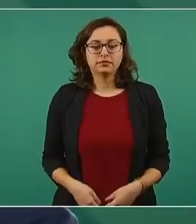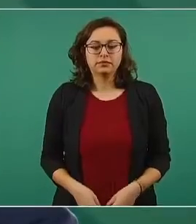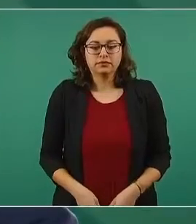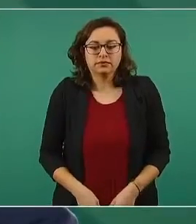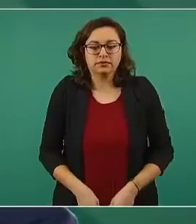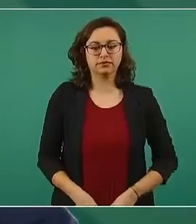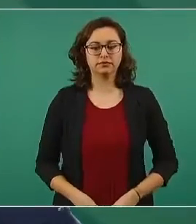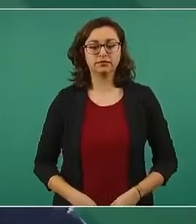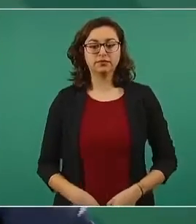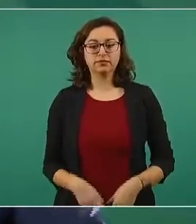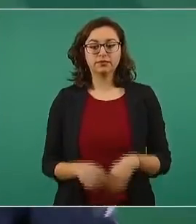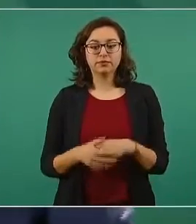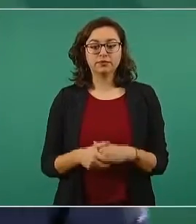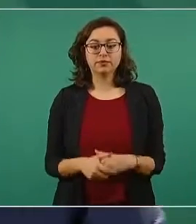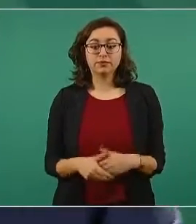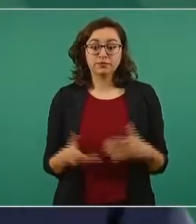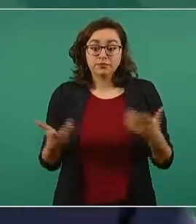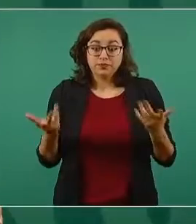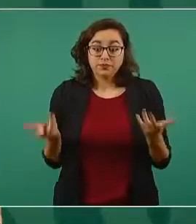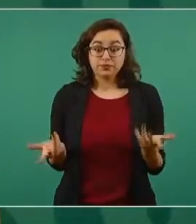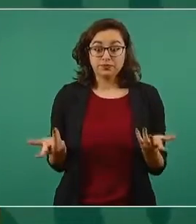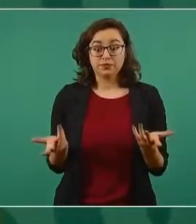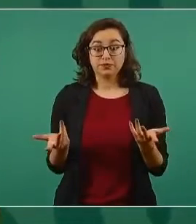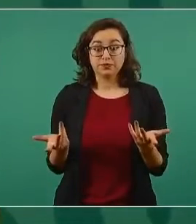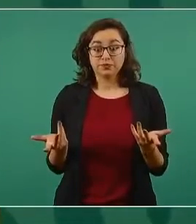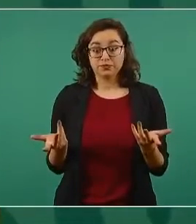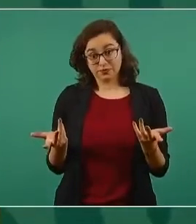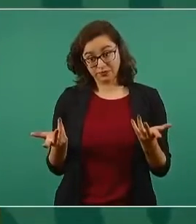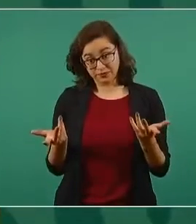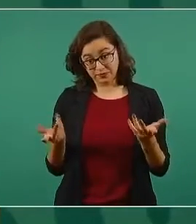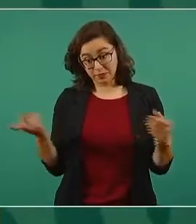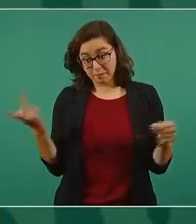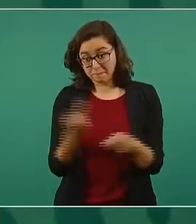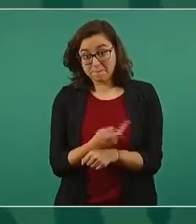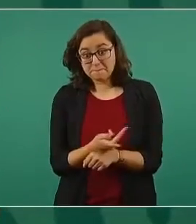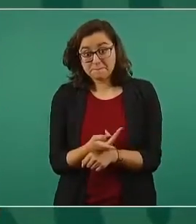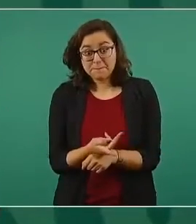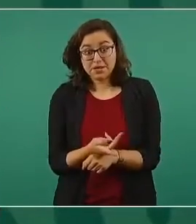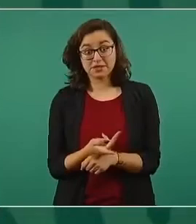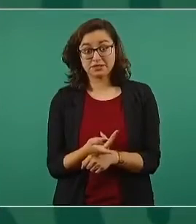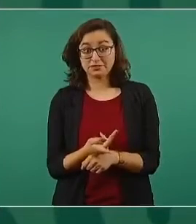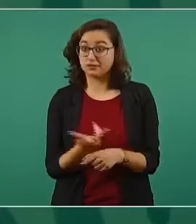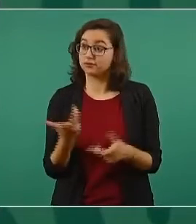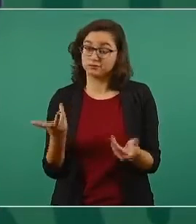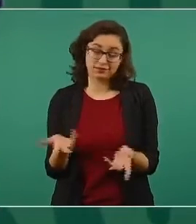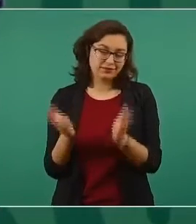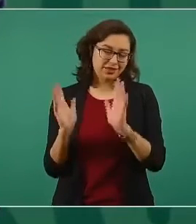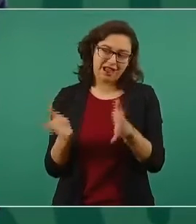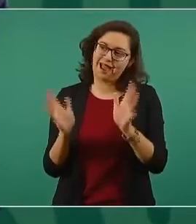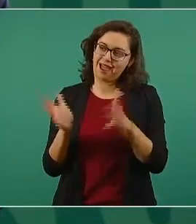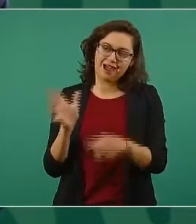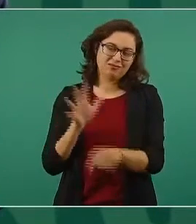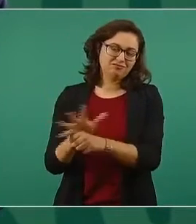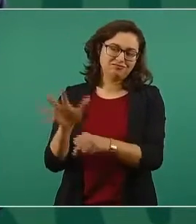Entonces, todo esto tiene que ir cambiando